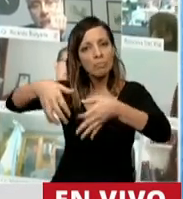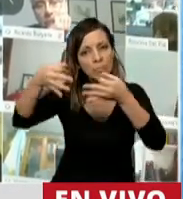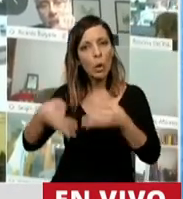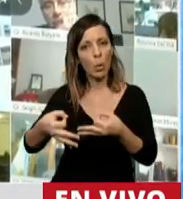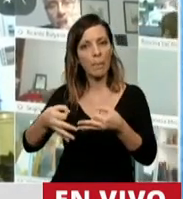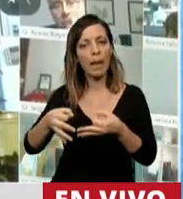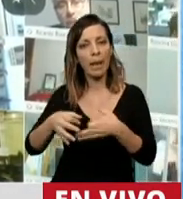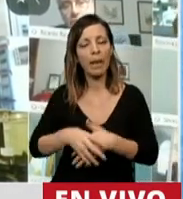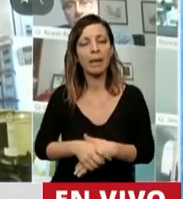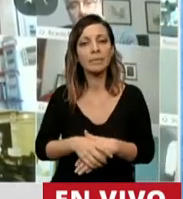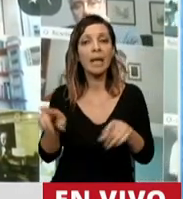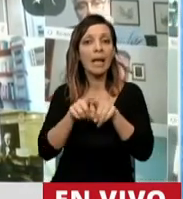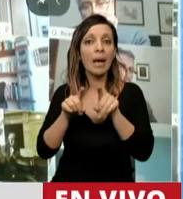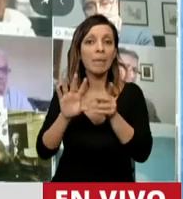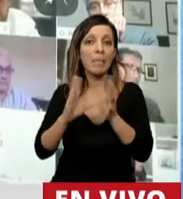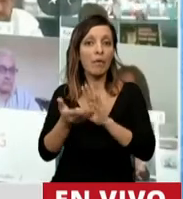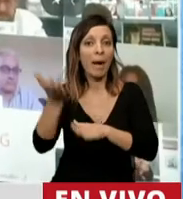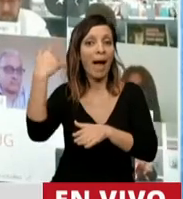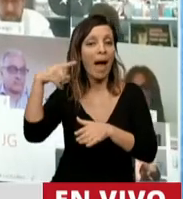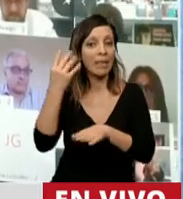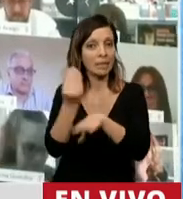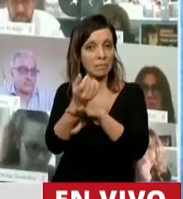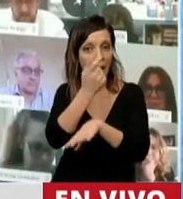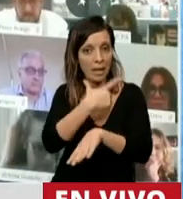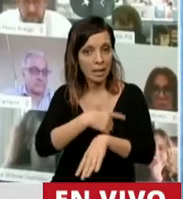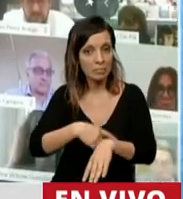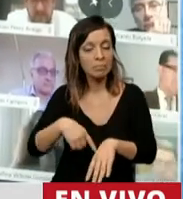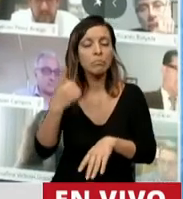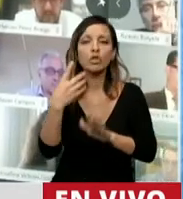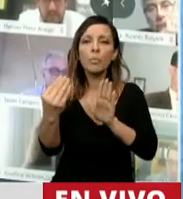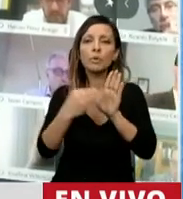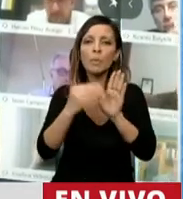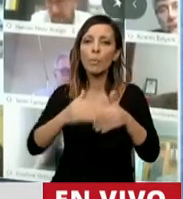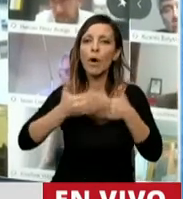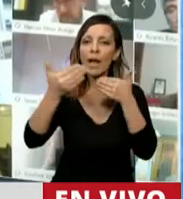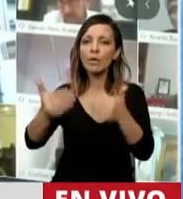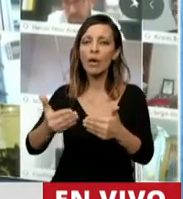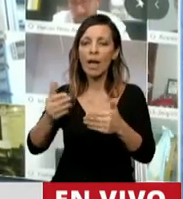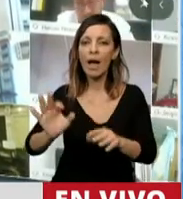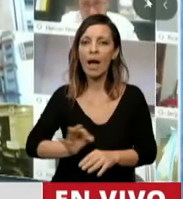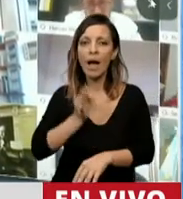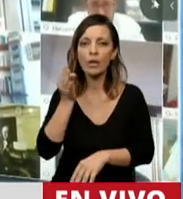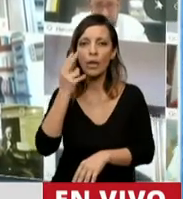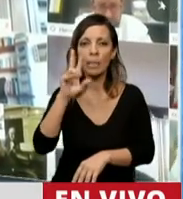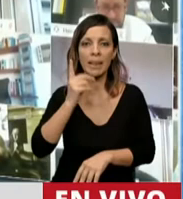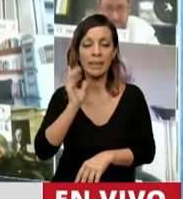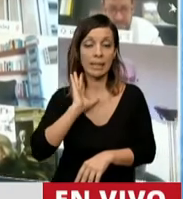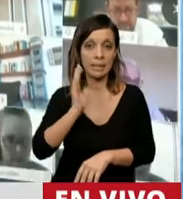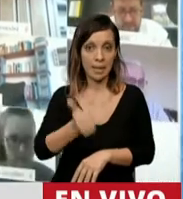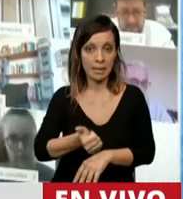la línea que durante el gobierno de Cambiemos, introdujimos en la moratoria del año 2016,